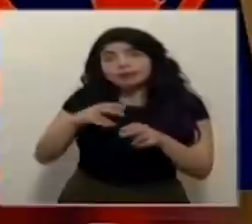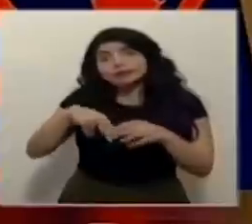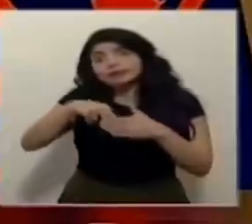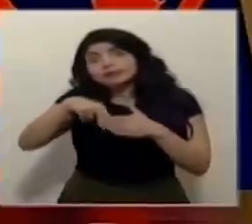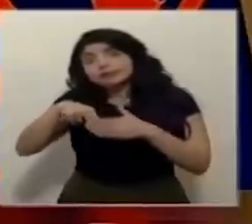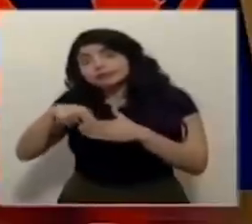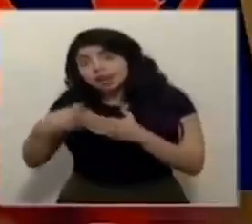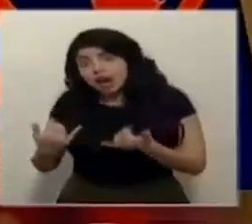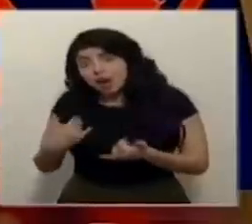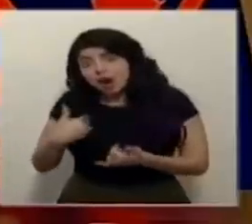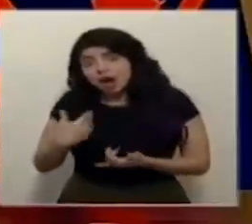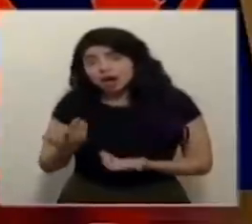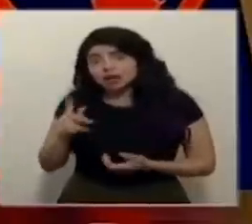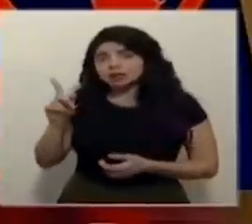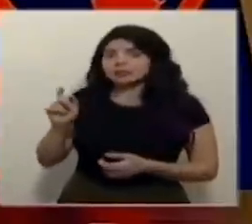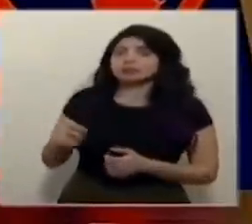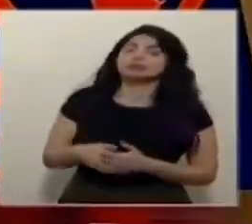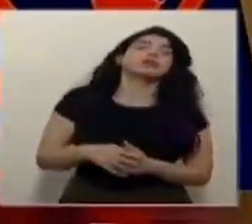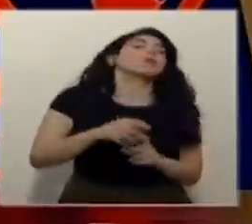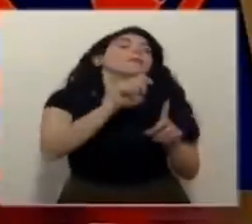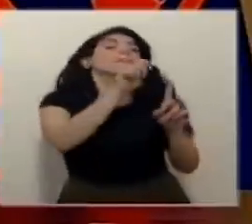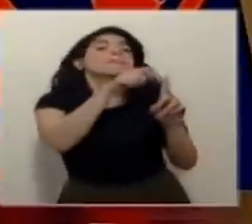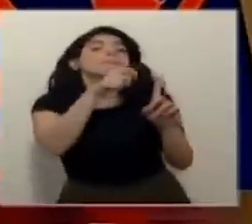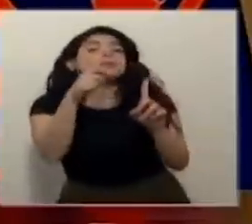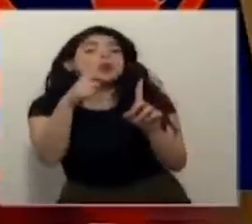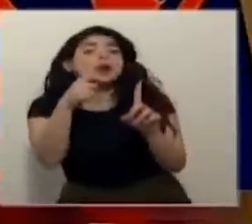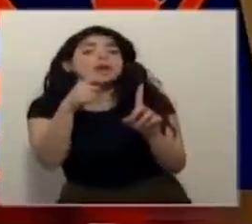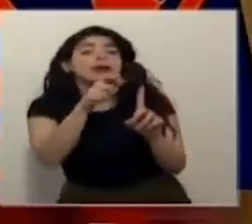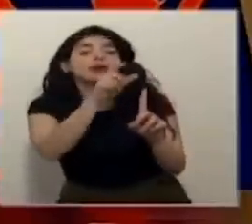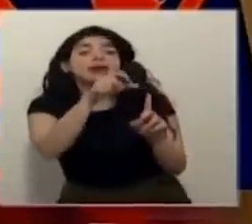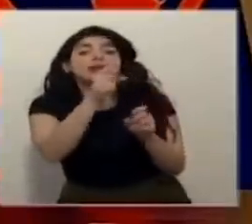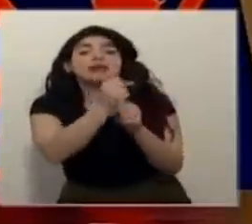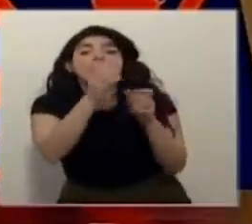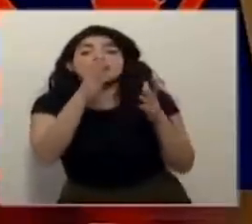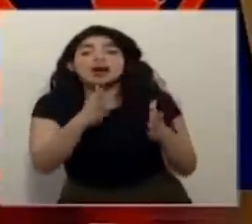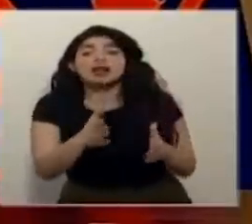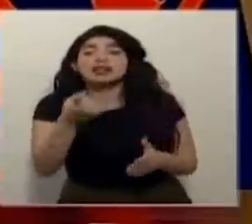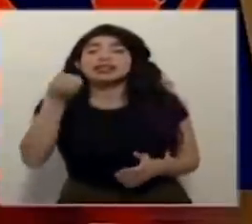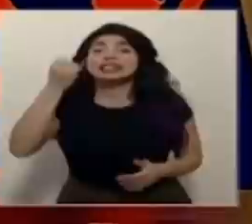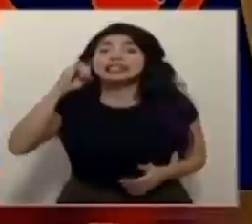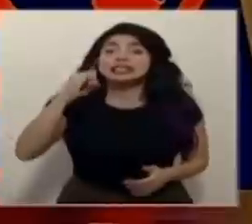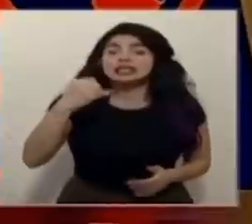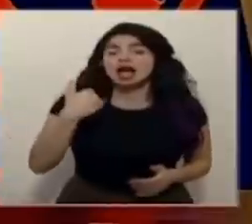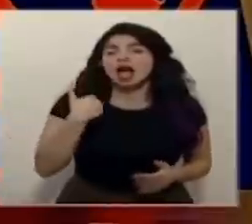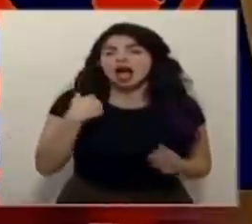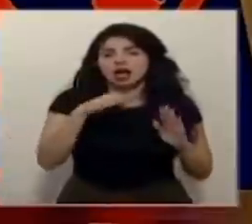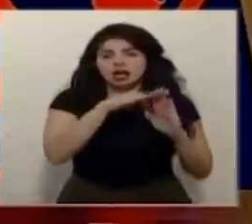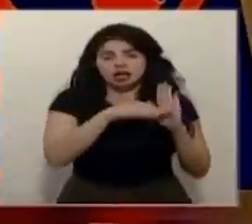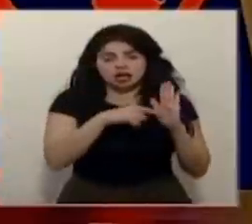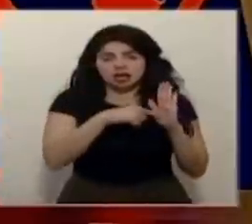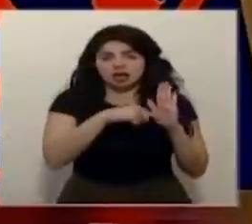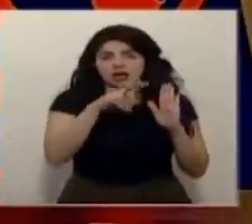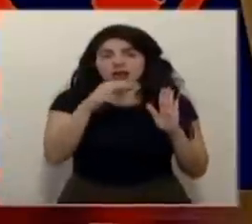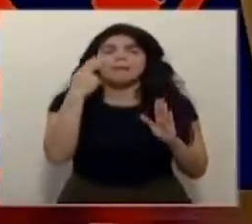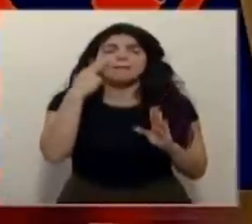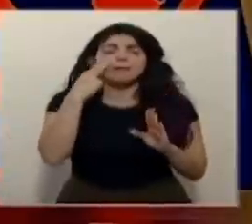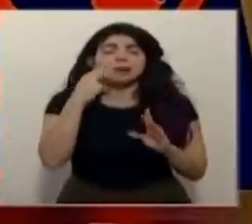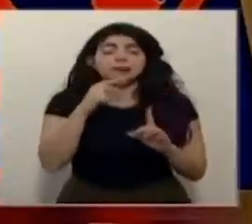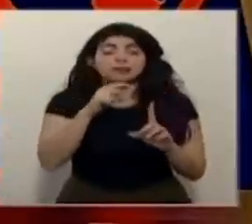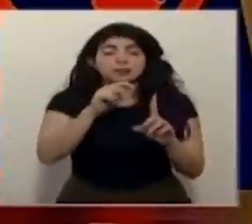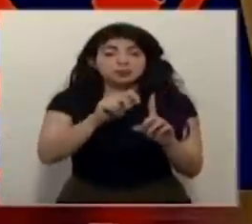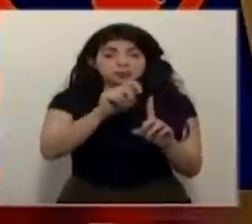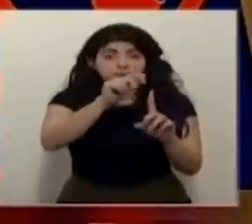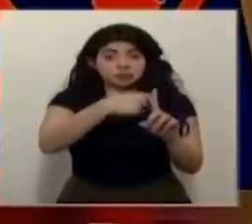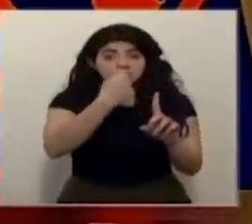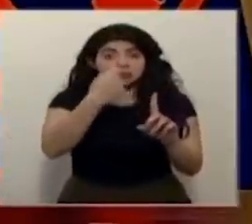Las pruebas se le realizan a los funcionarios que cumplen con ciertos criterios de hecho la prueba hay que realizarla